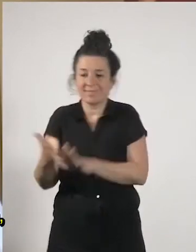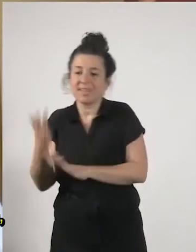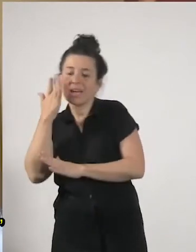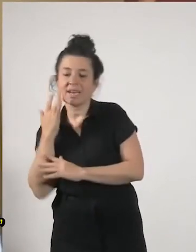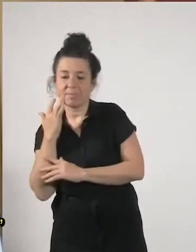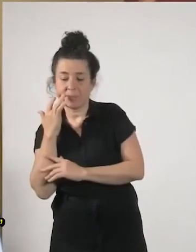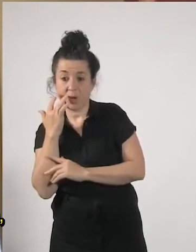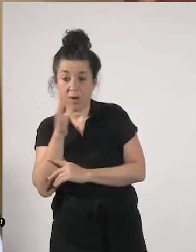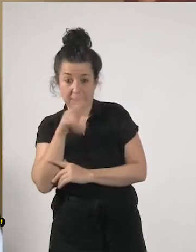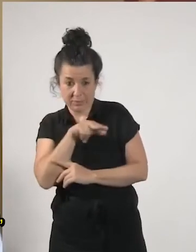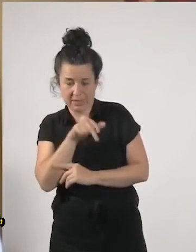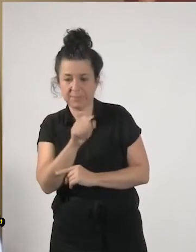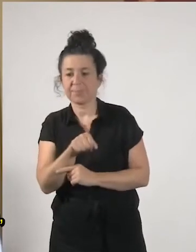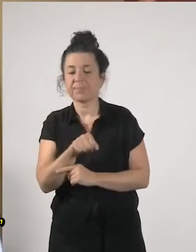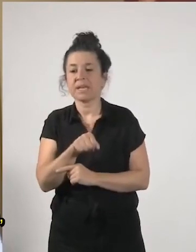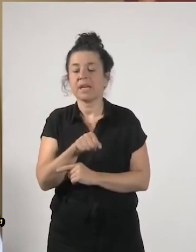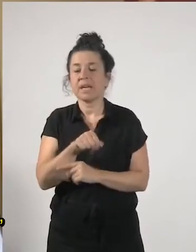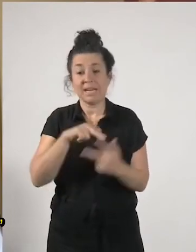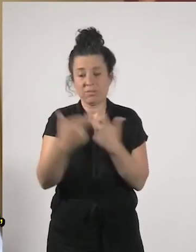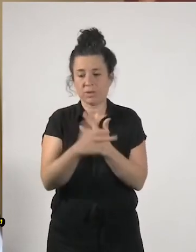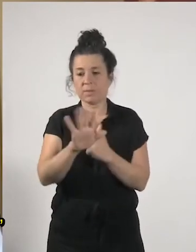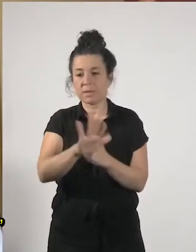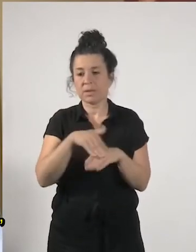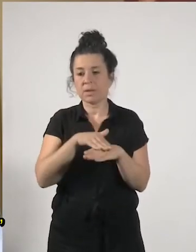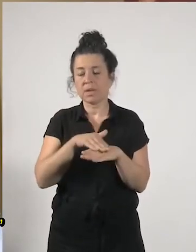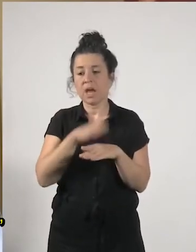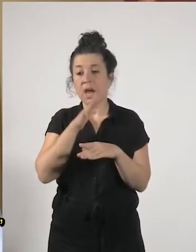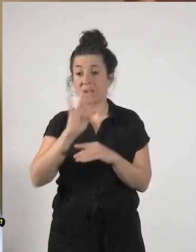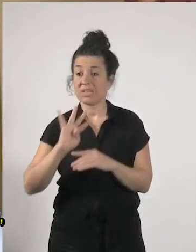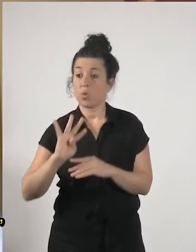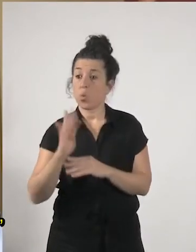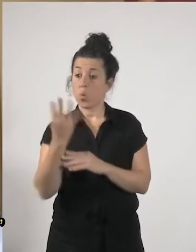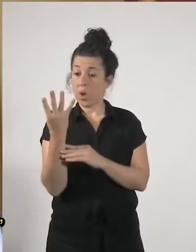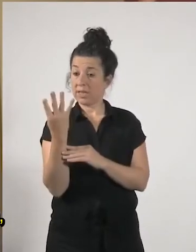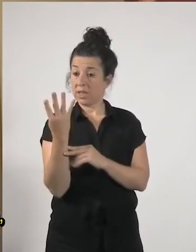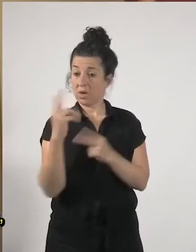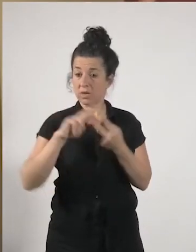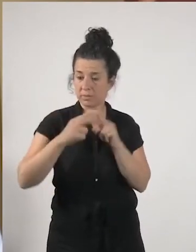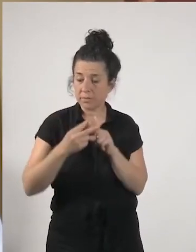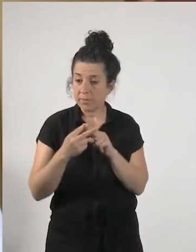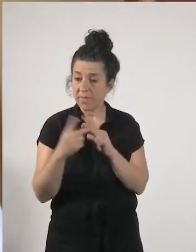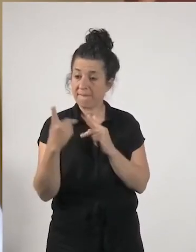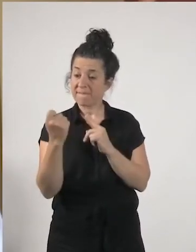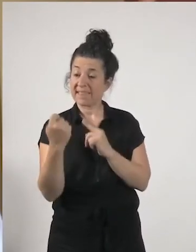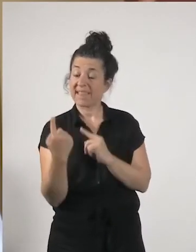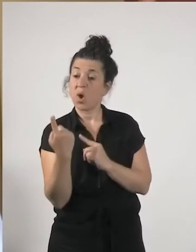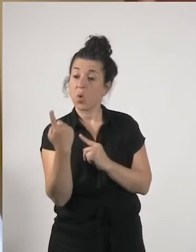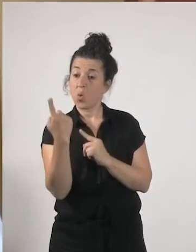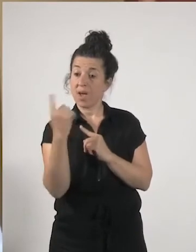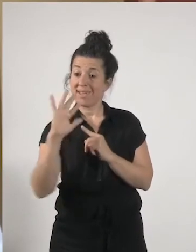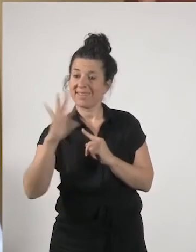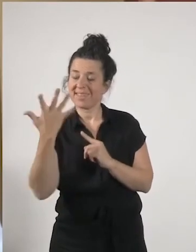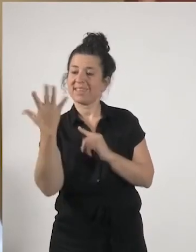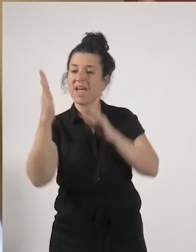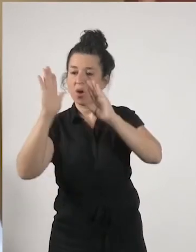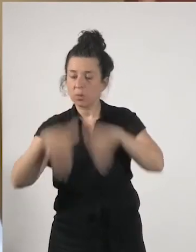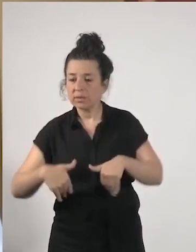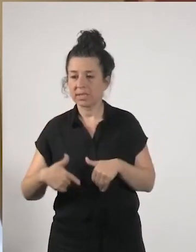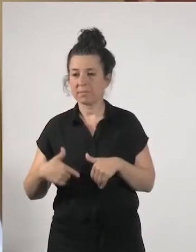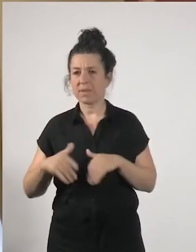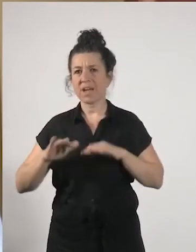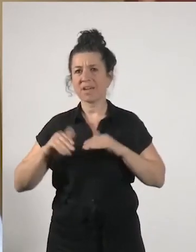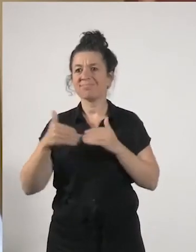laugarren saioa izan da gaurkoa boskarren eta azken batere faltada ustalearen asieran